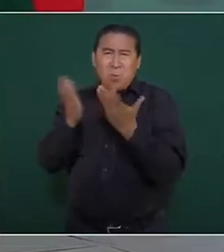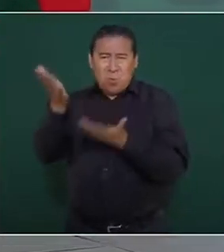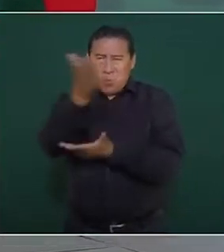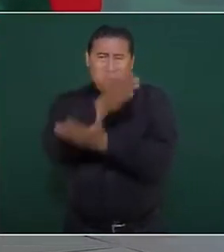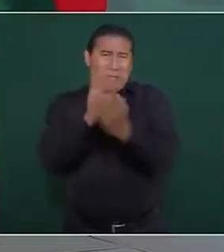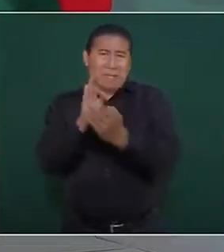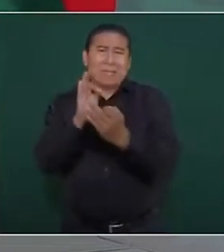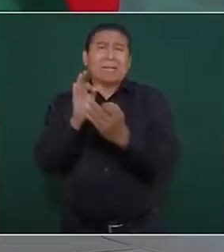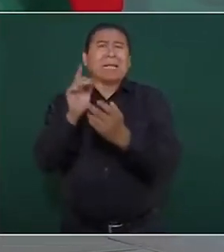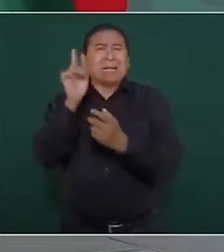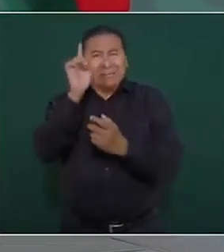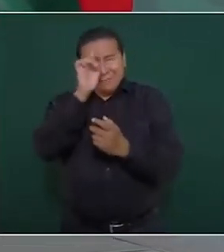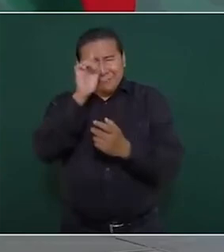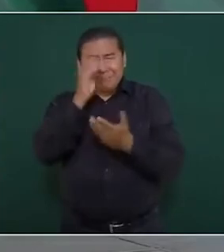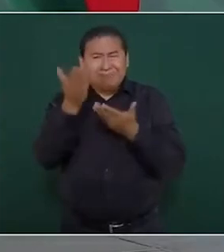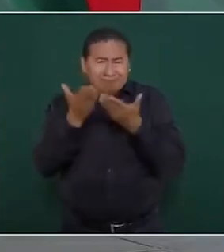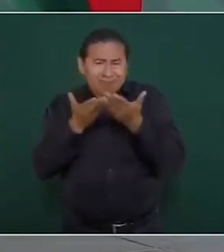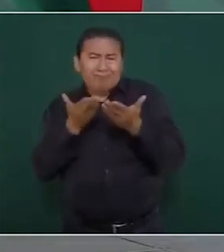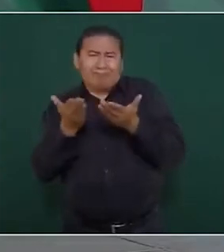hay que convencer,